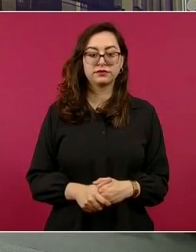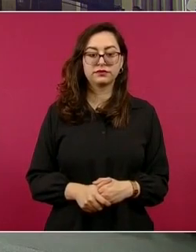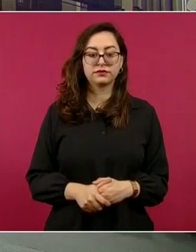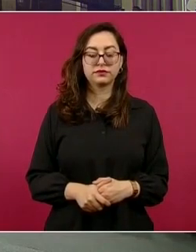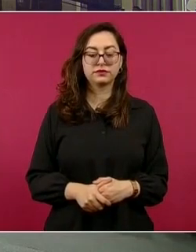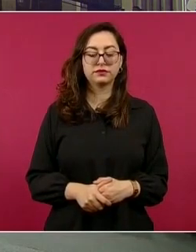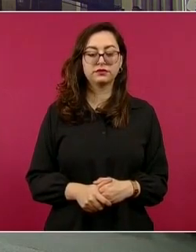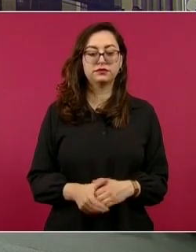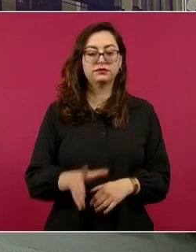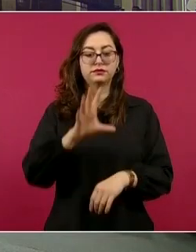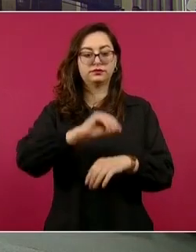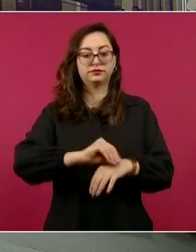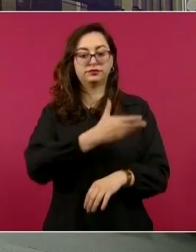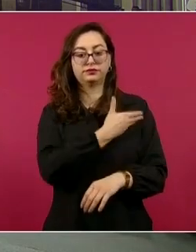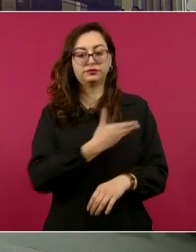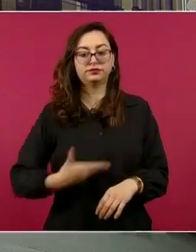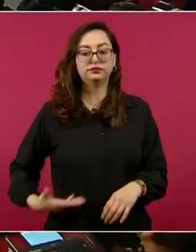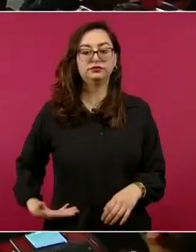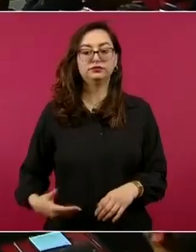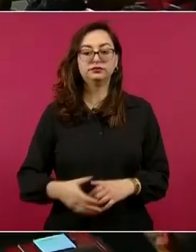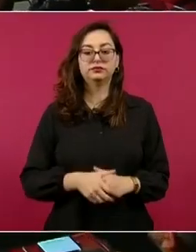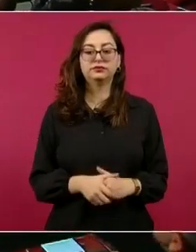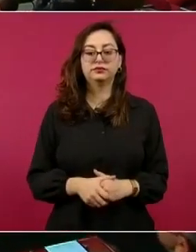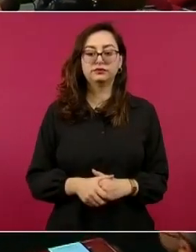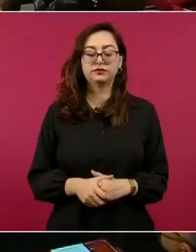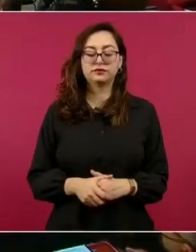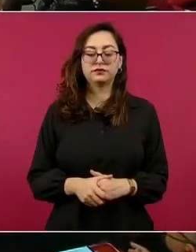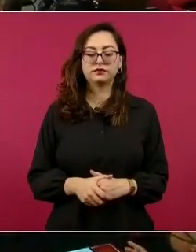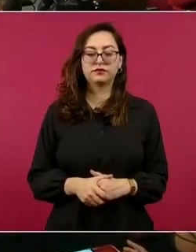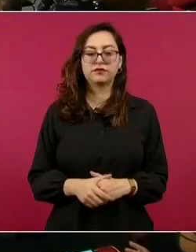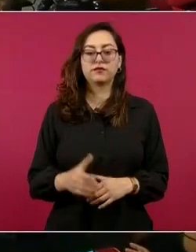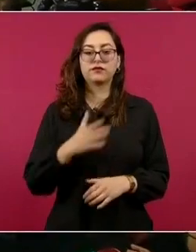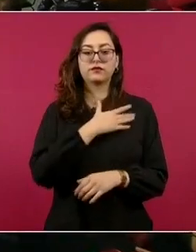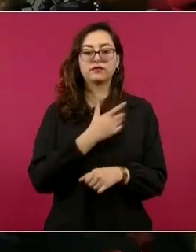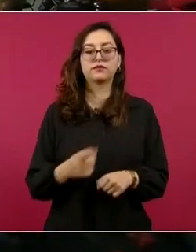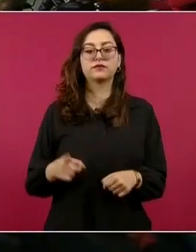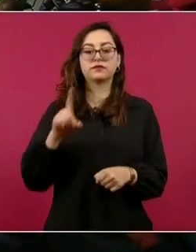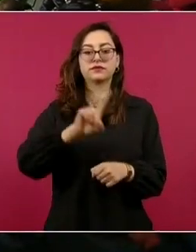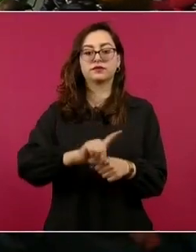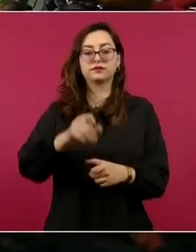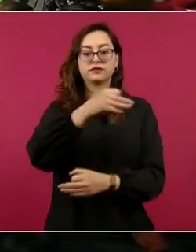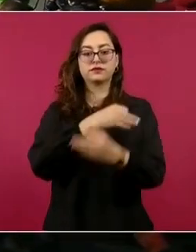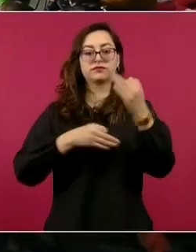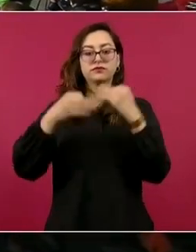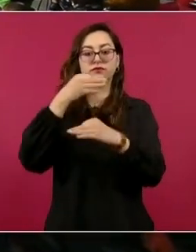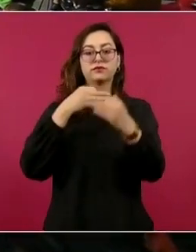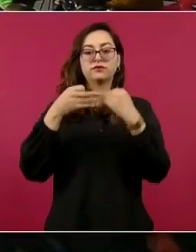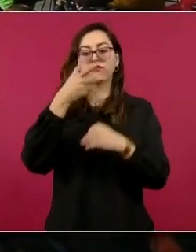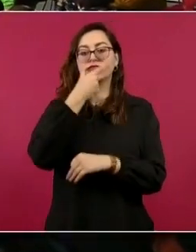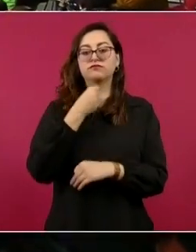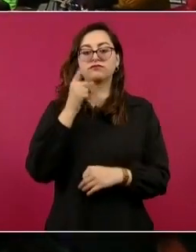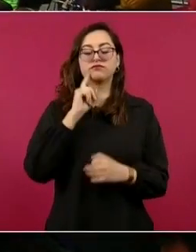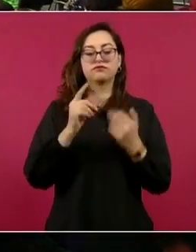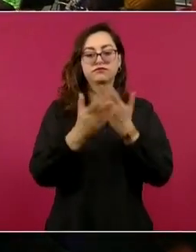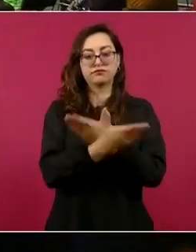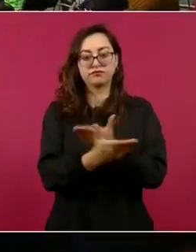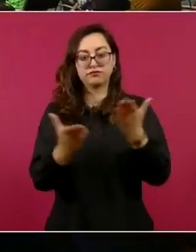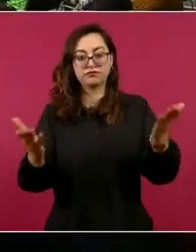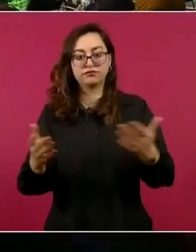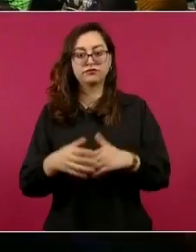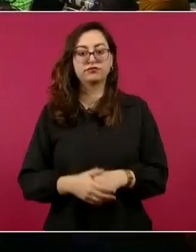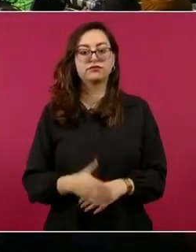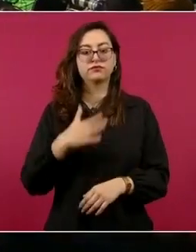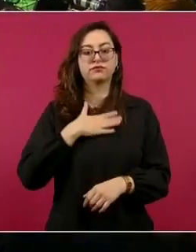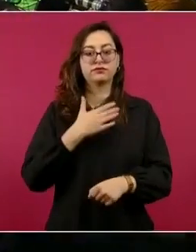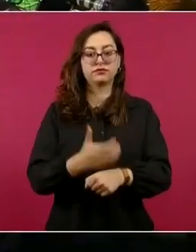Con su permiso, señor presidente. Buen día tengan todas y todos ustedes. Buenos días a mis